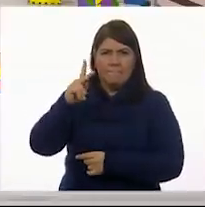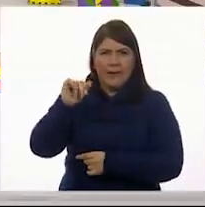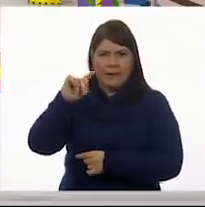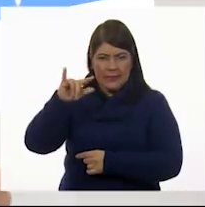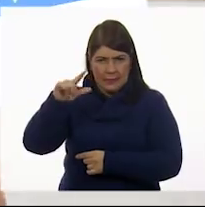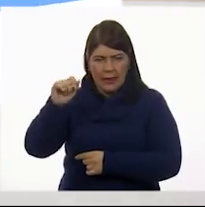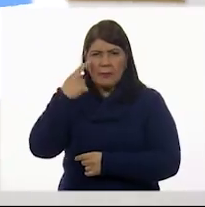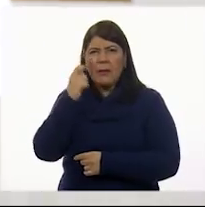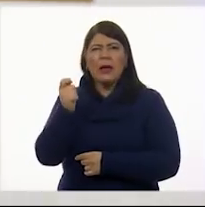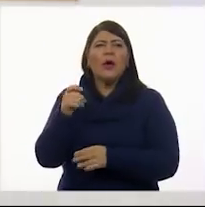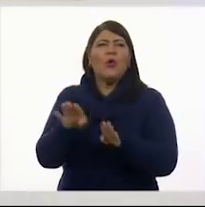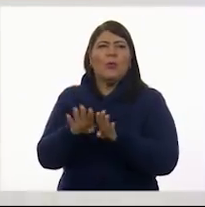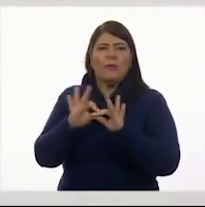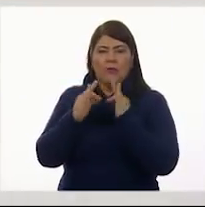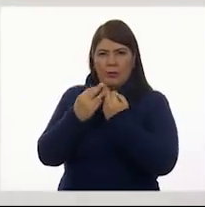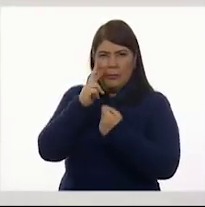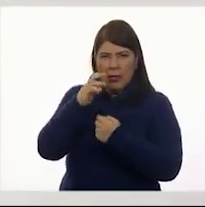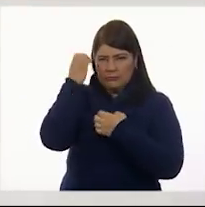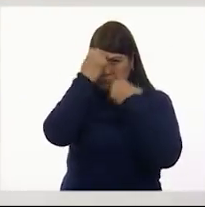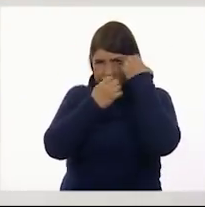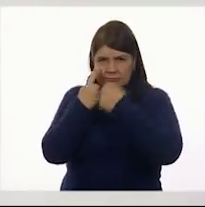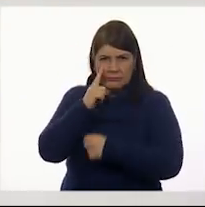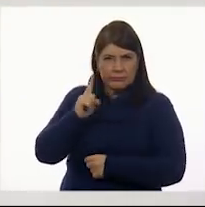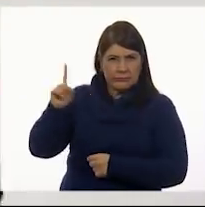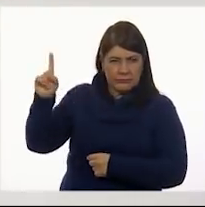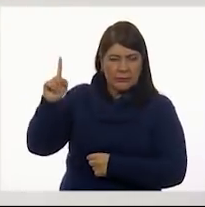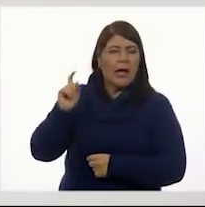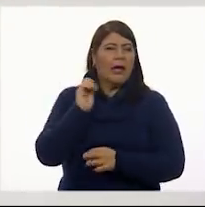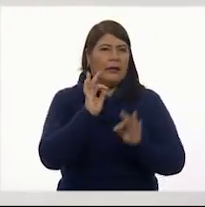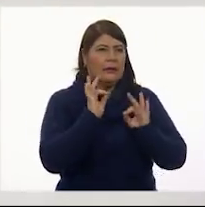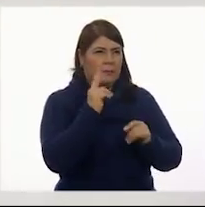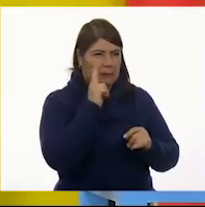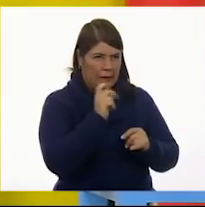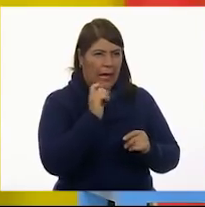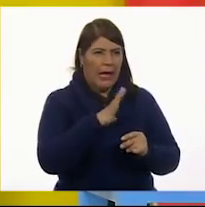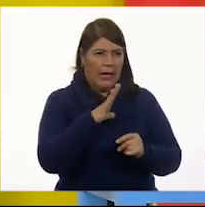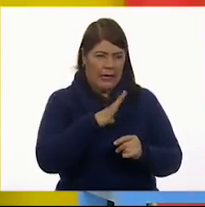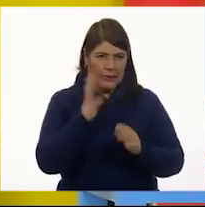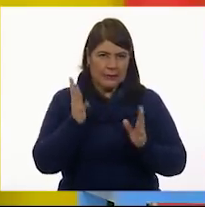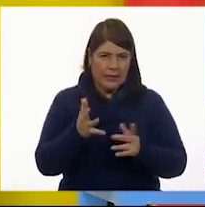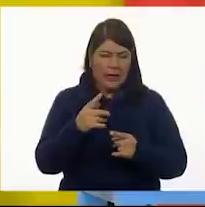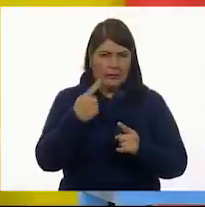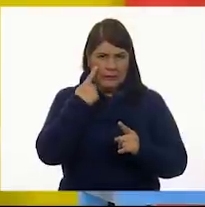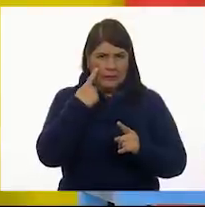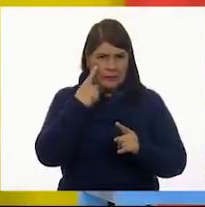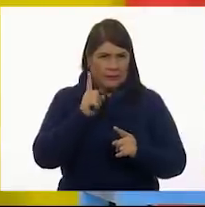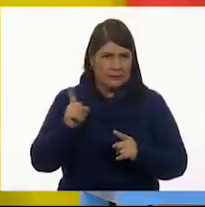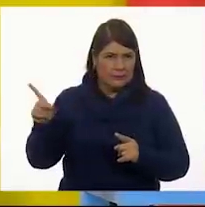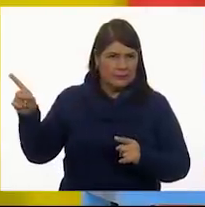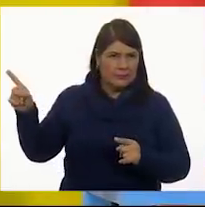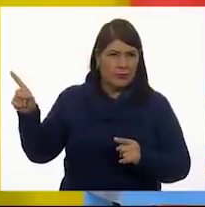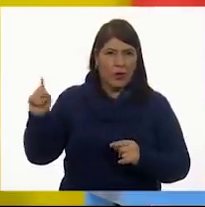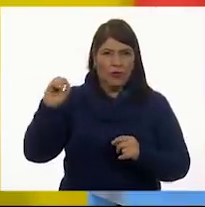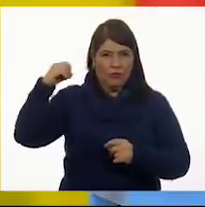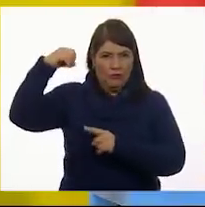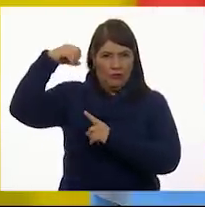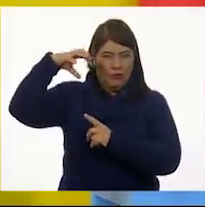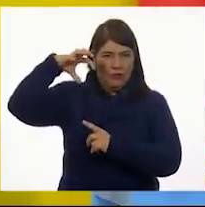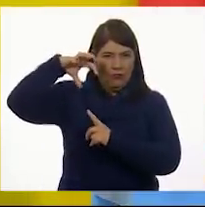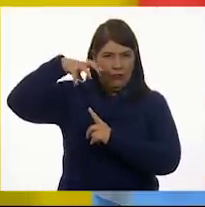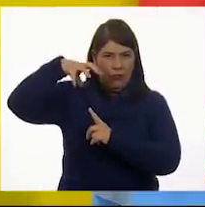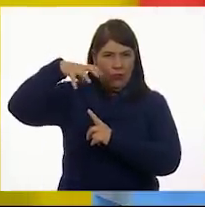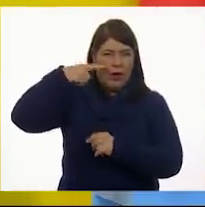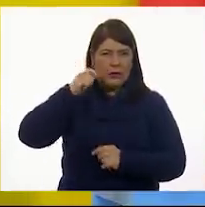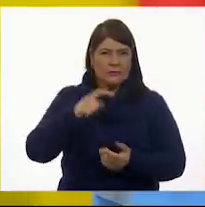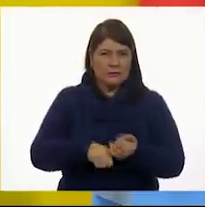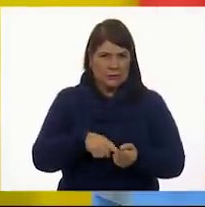analizar la siguiente imagen, por favor? Claro que sí. Aquí ya la tenemos. Es un foco. Lo podemos